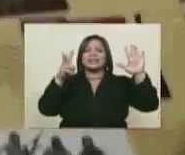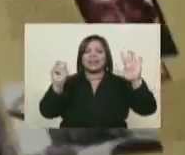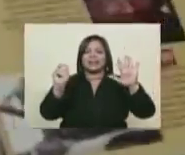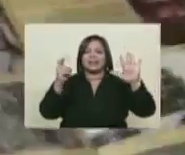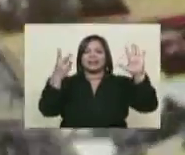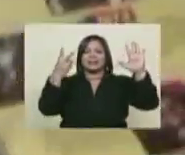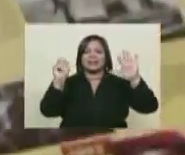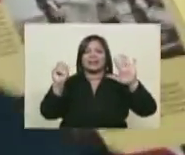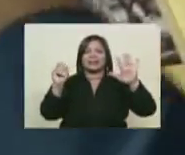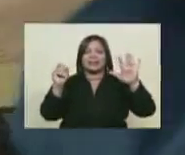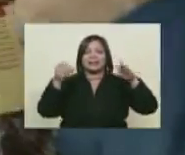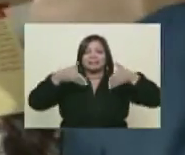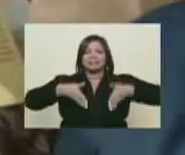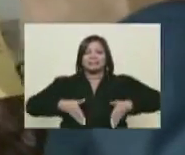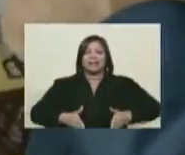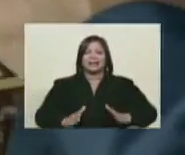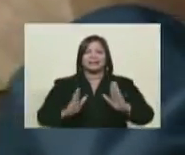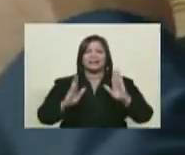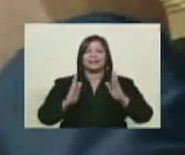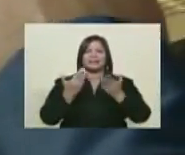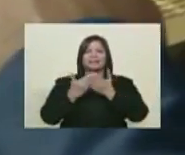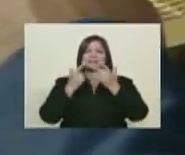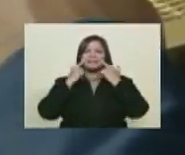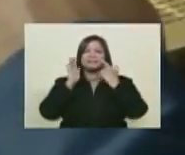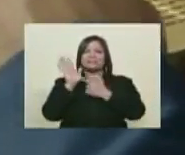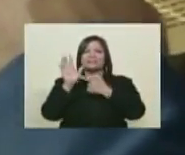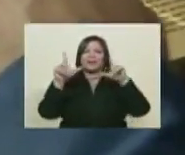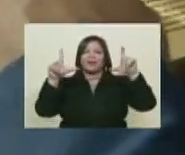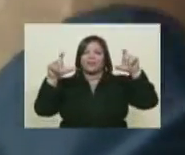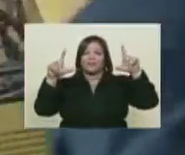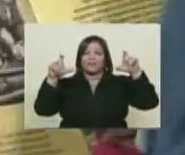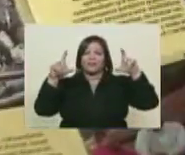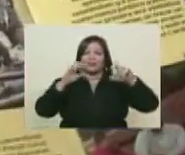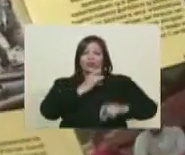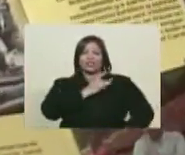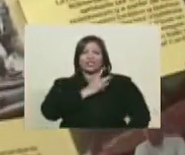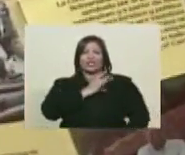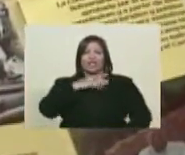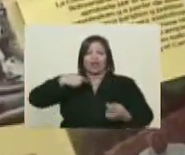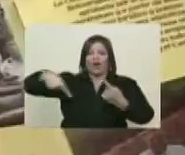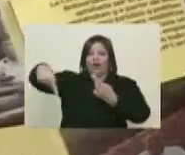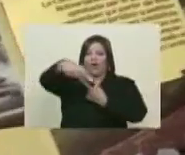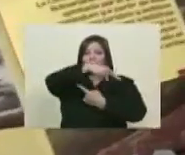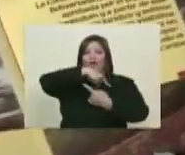Estábamos nosotros naciendo apenas. Salvador Allende rodeado de obreros.